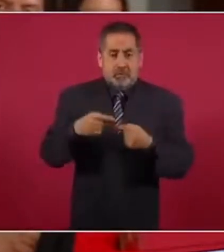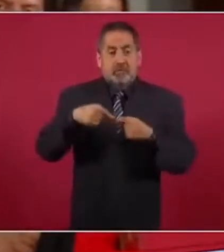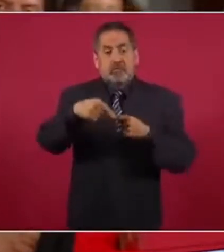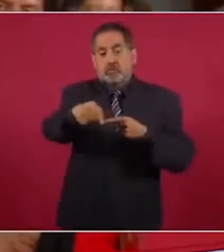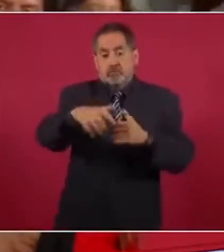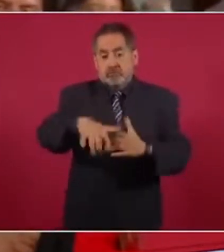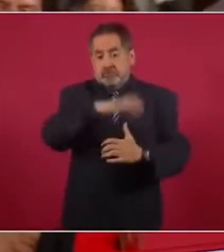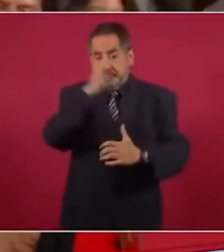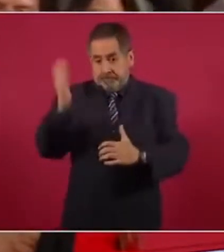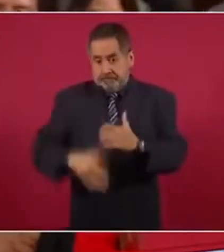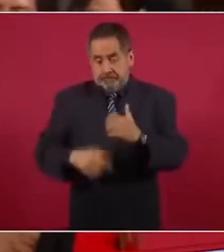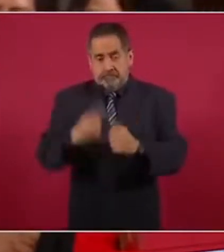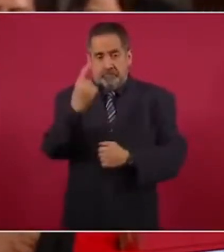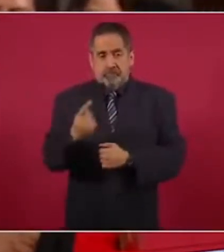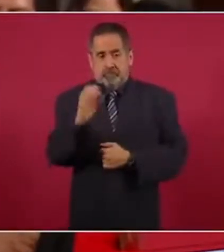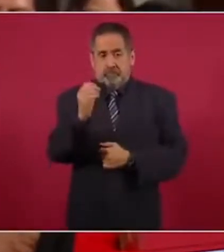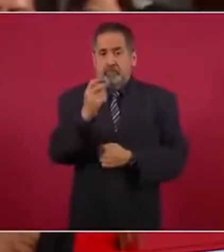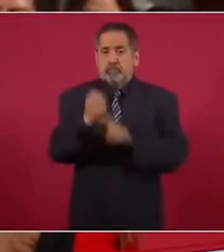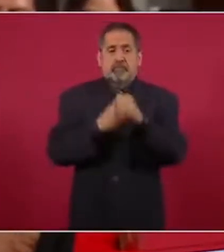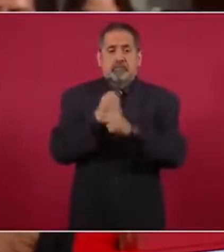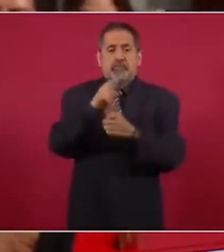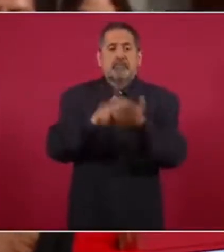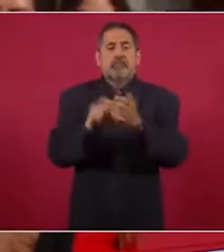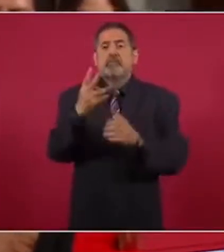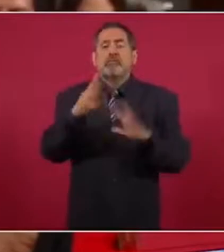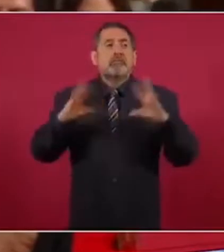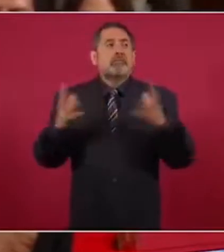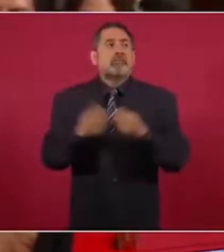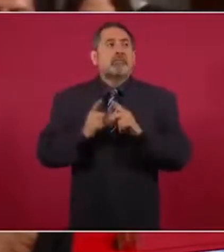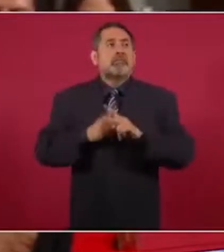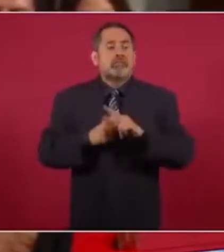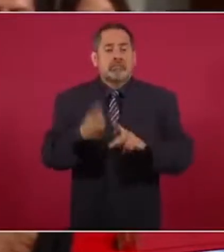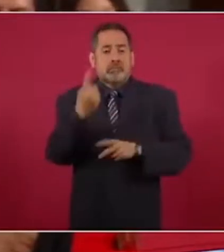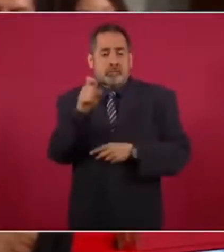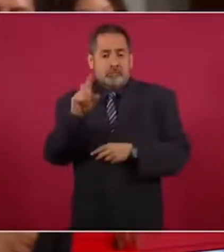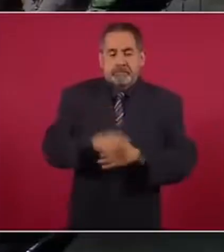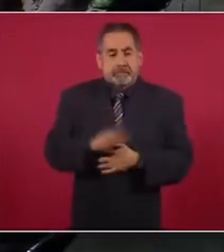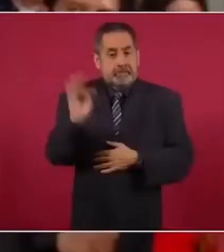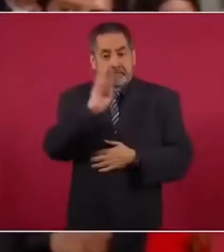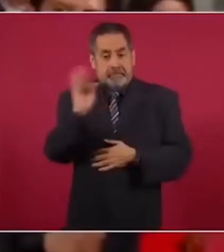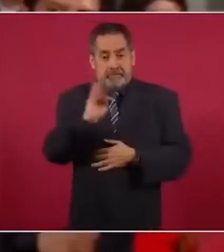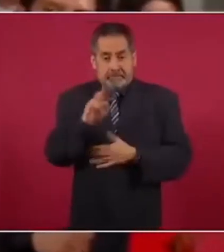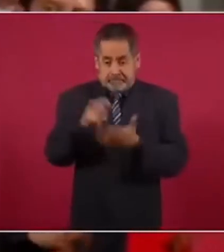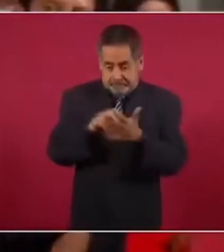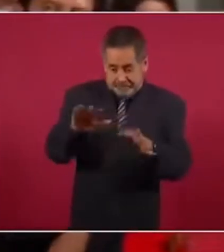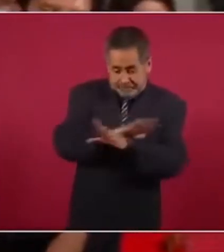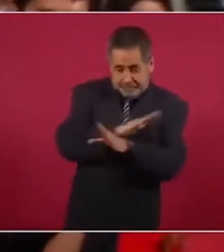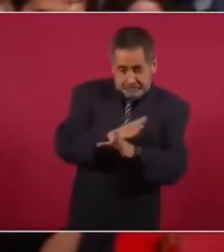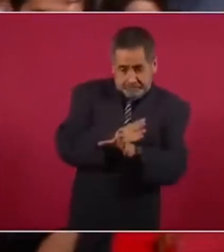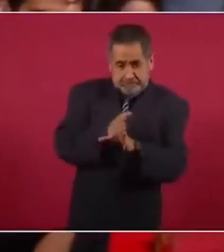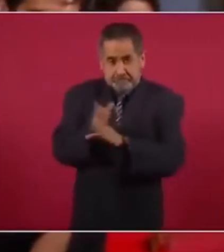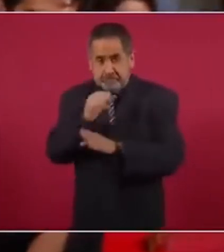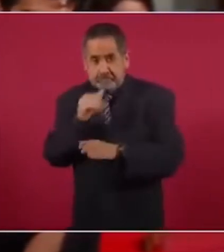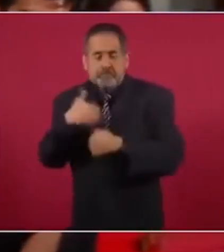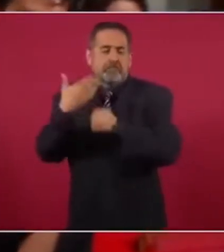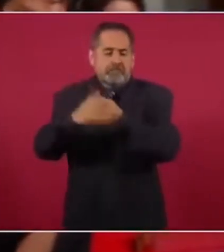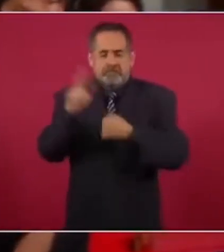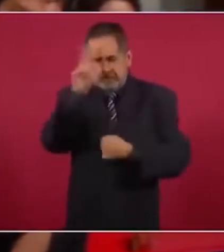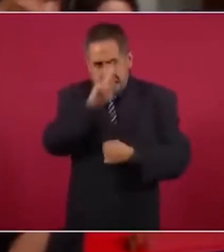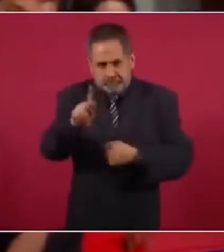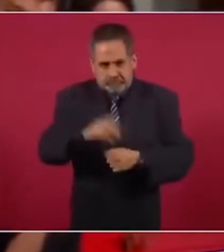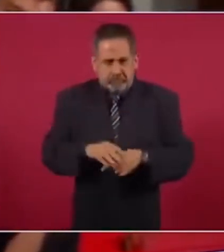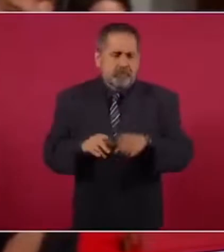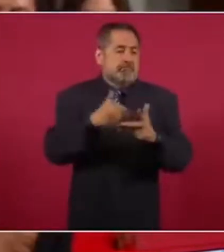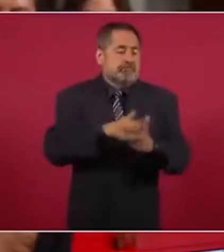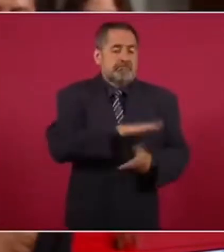entregue el poder el 1º de octubre del 2024 va a haber 191 mil muertos, las cosas se van a poner mucho peor. Yo sé que usted dice que